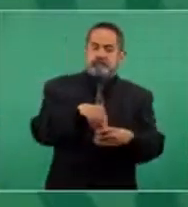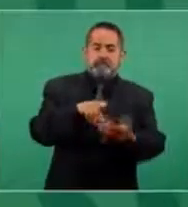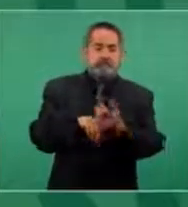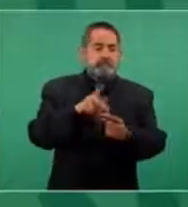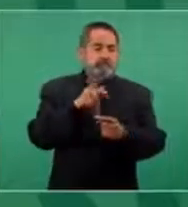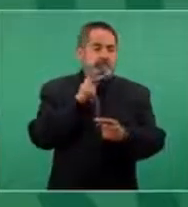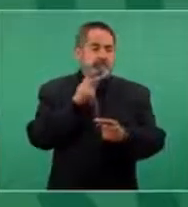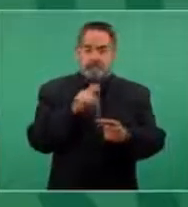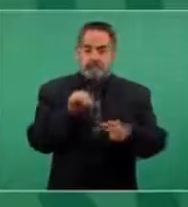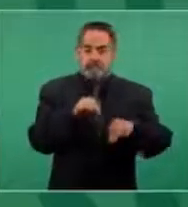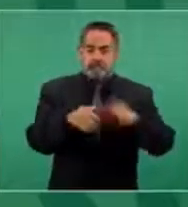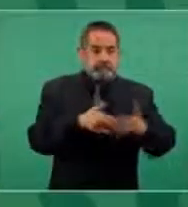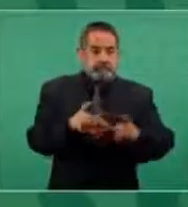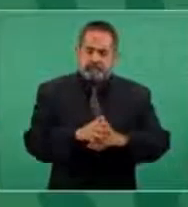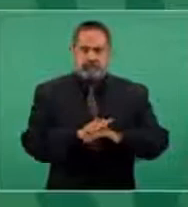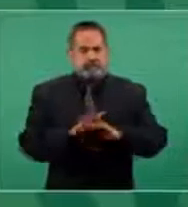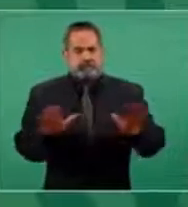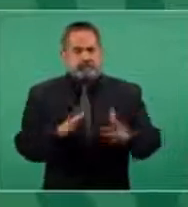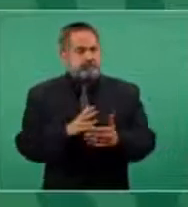Activo, en Pemex.